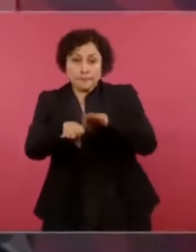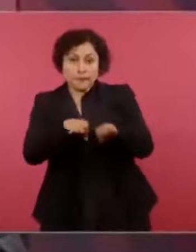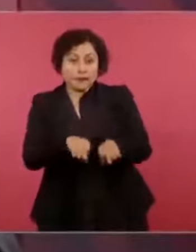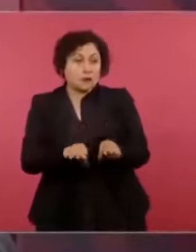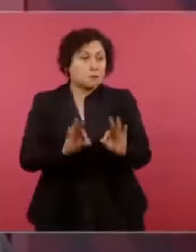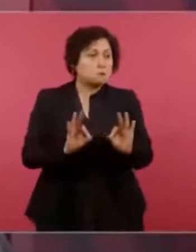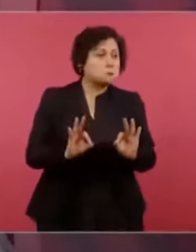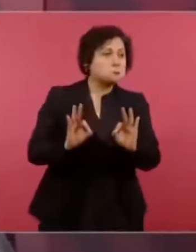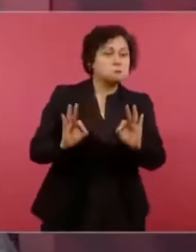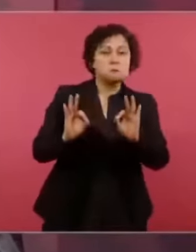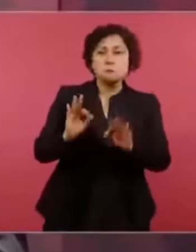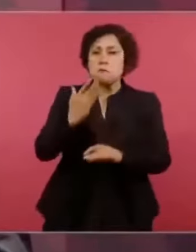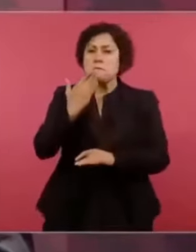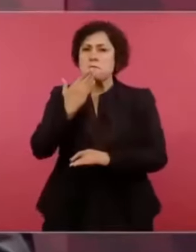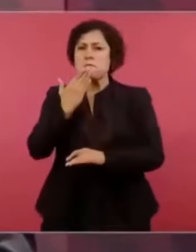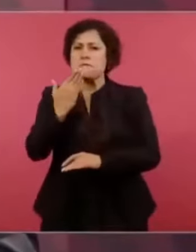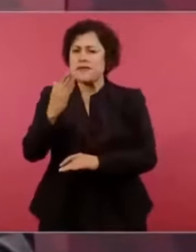demás,